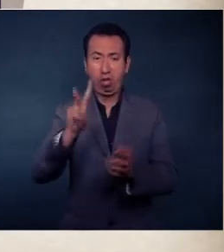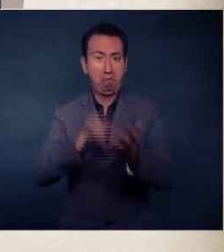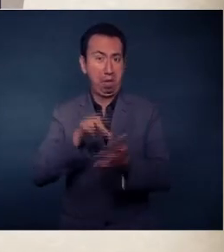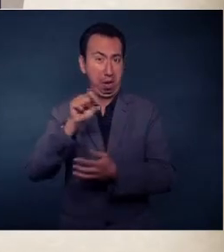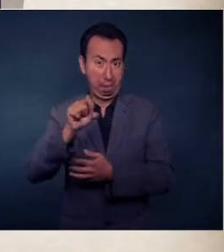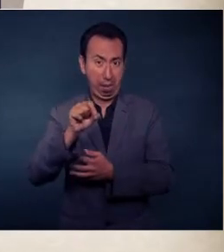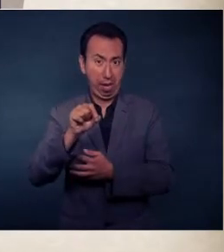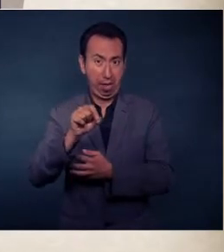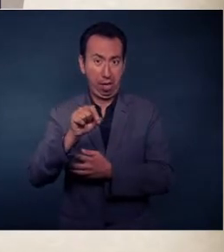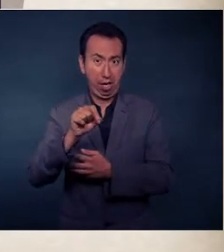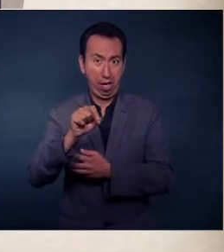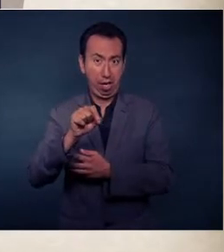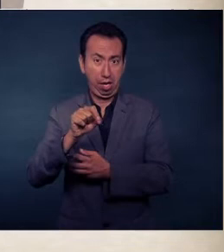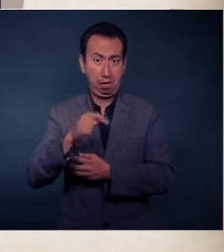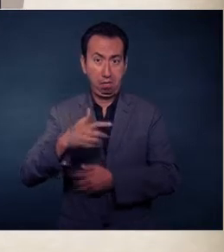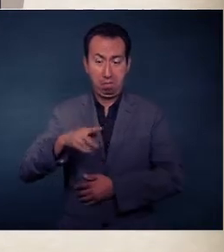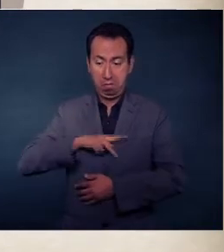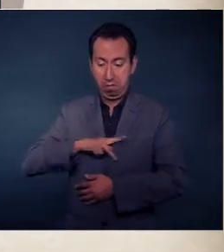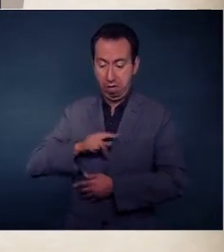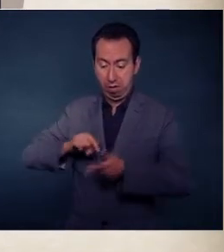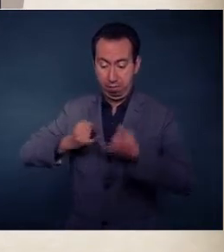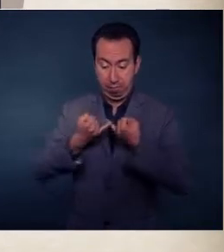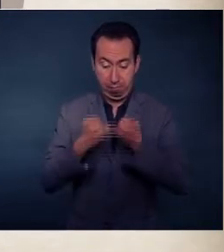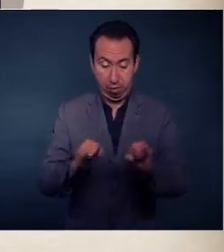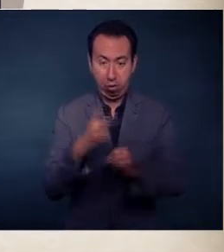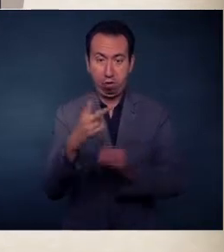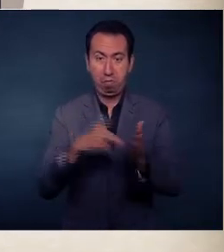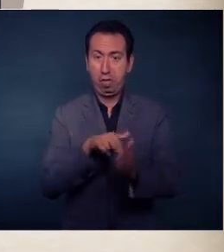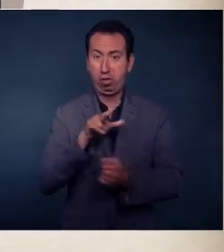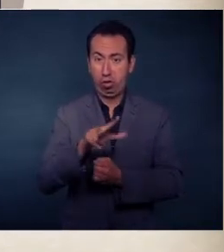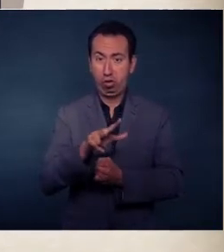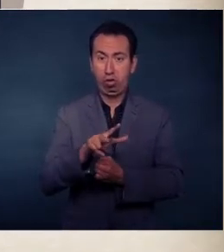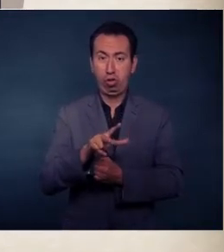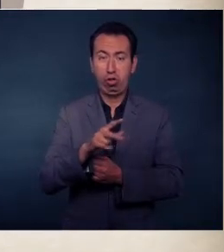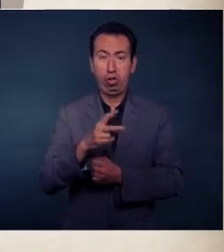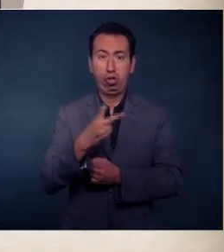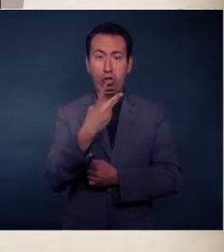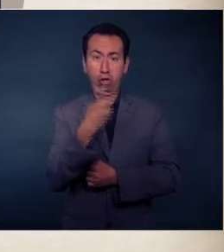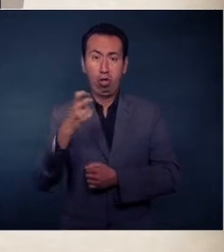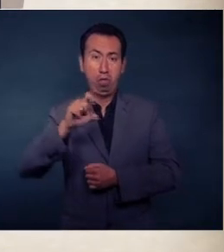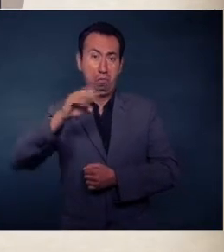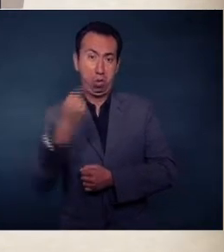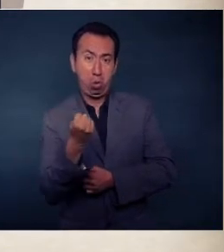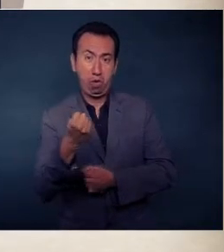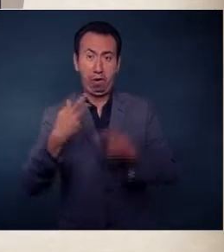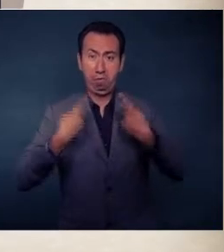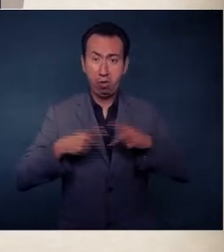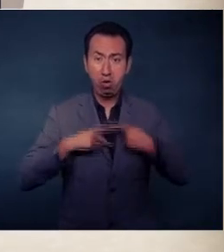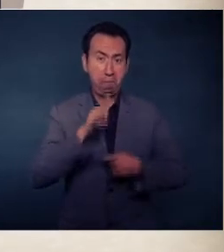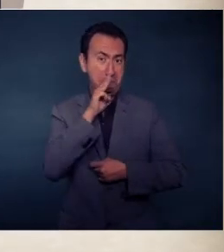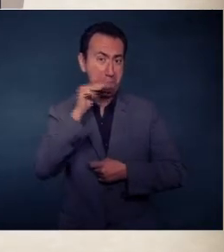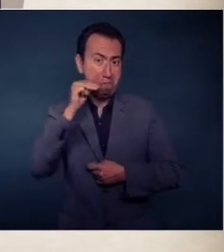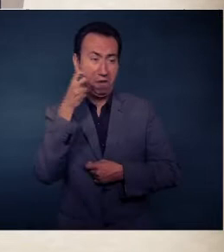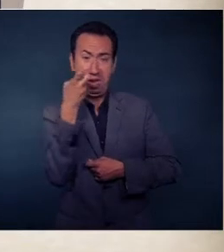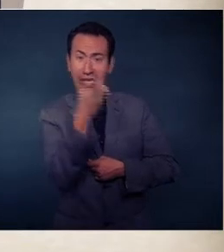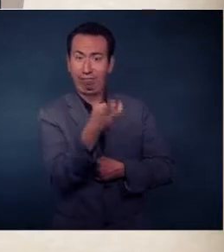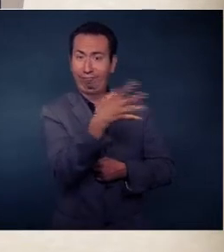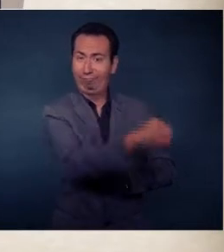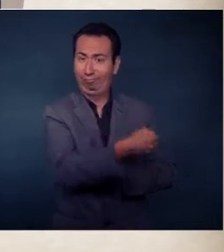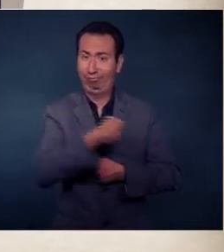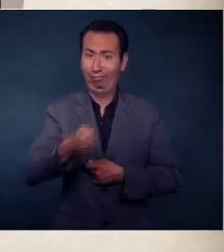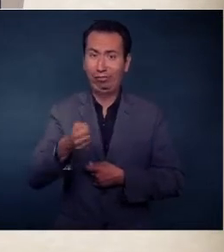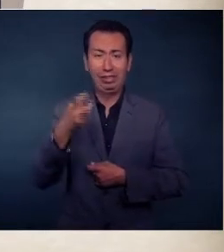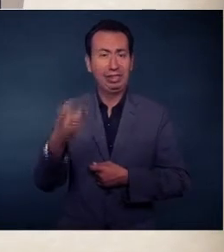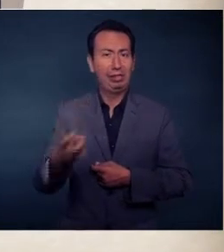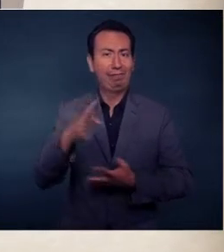o sea, desde que entró mi gobierno. Estamos hablando de 829 detenidos de uno de los grupos delincuenciales. Ahí